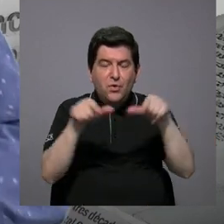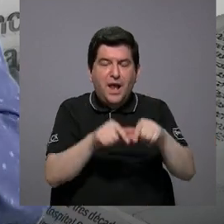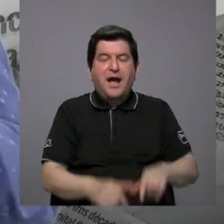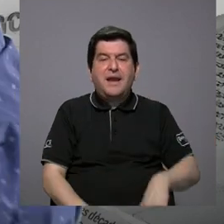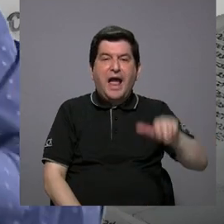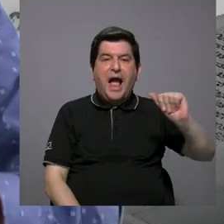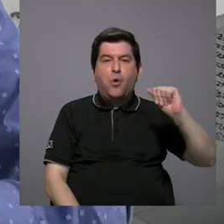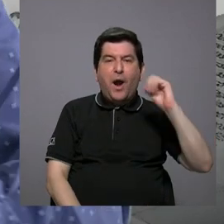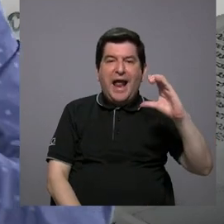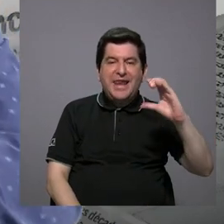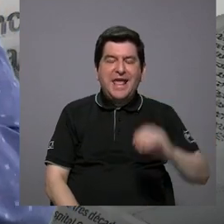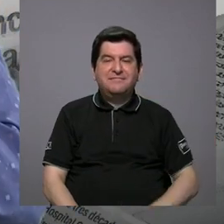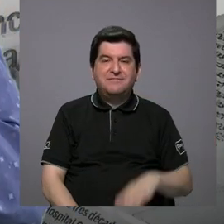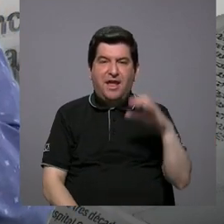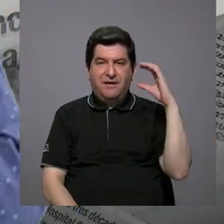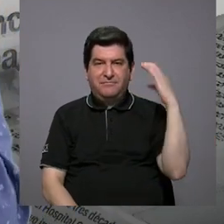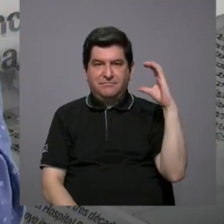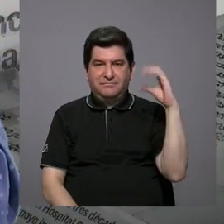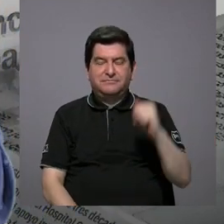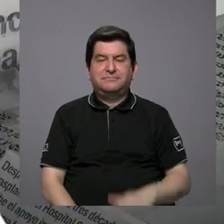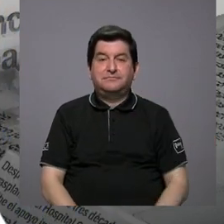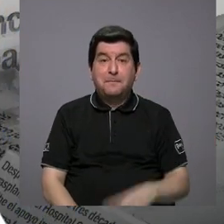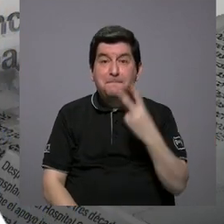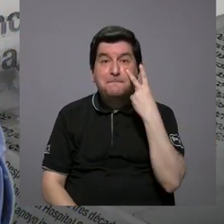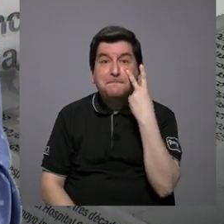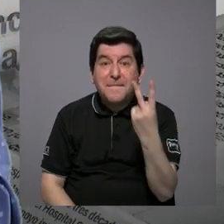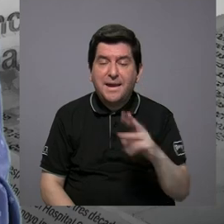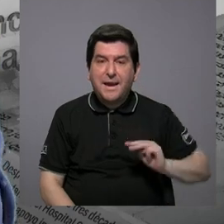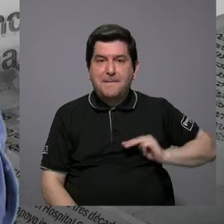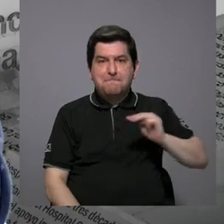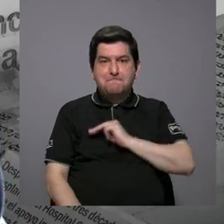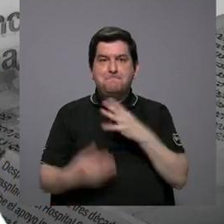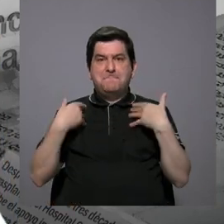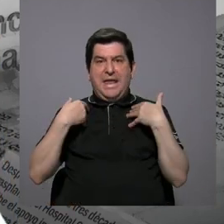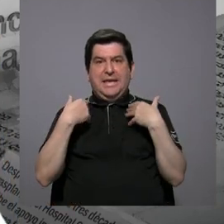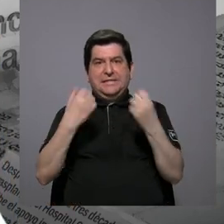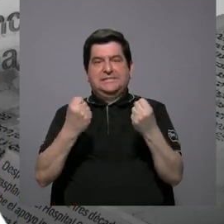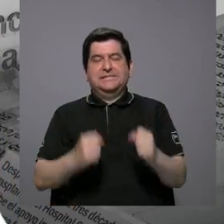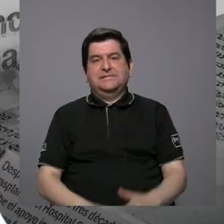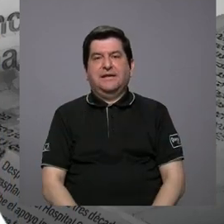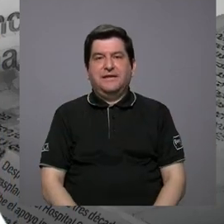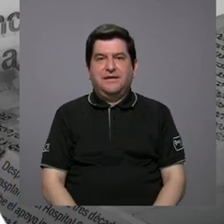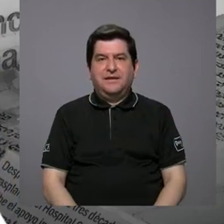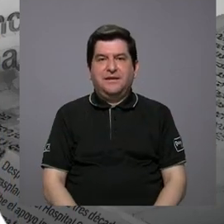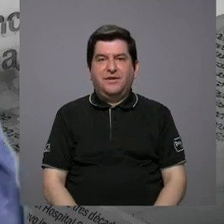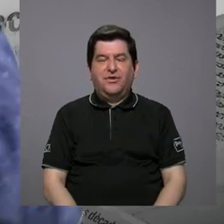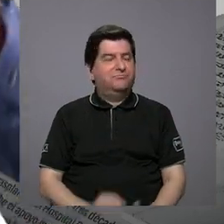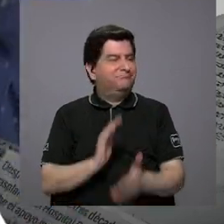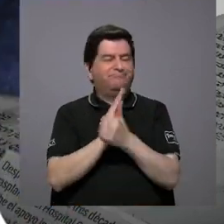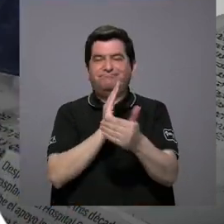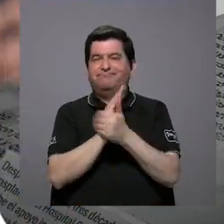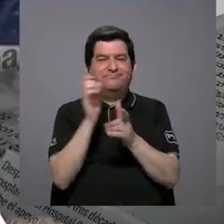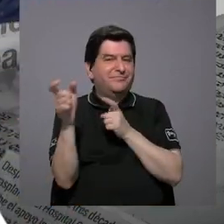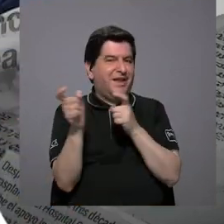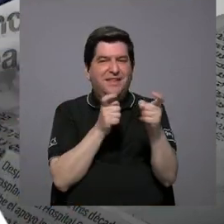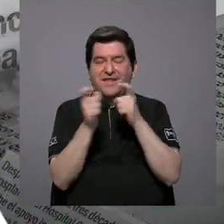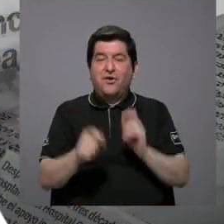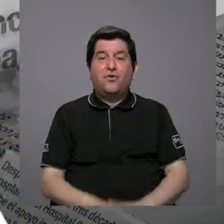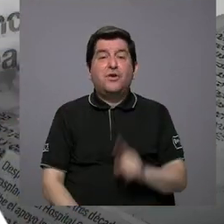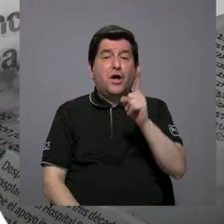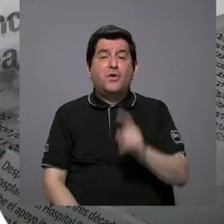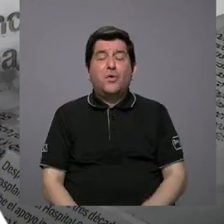Y vea, el Ministerio de Salud no ha sido capaz de regular una